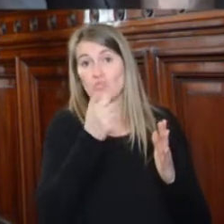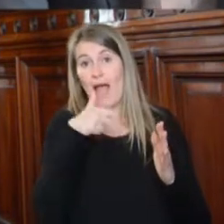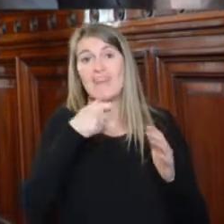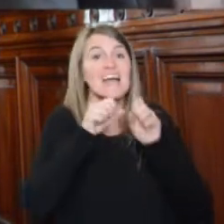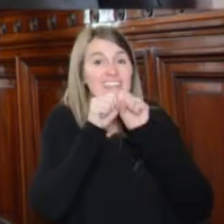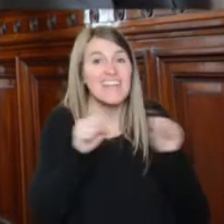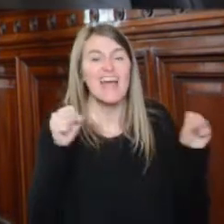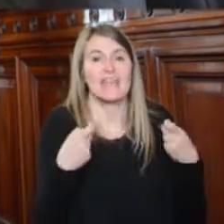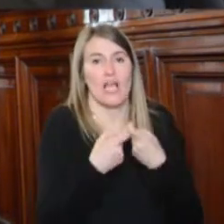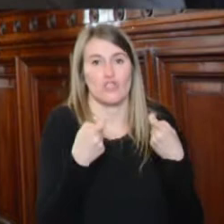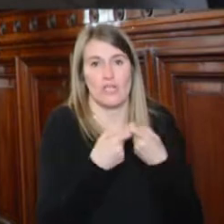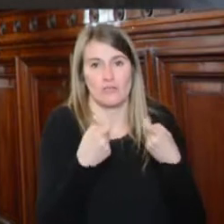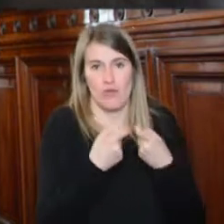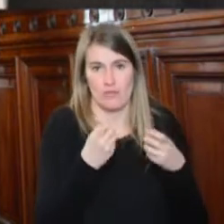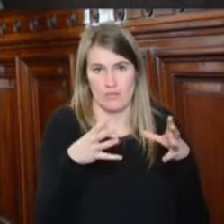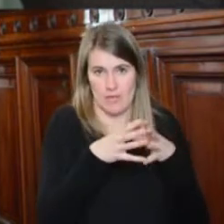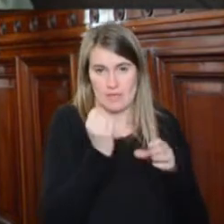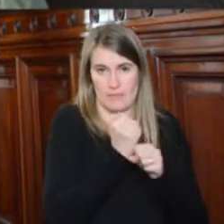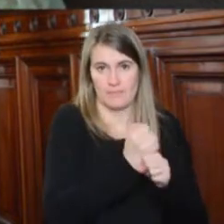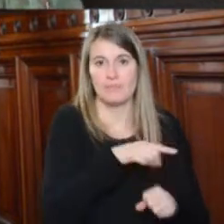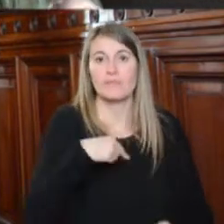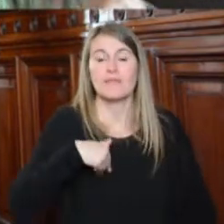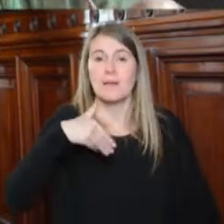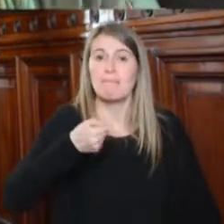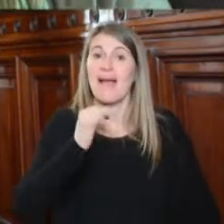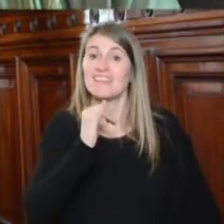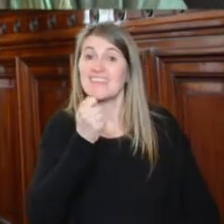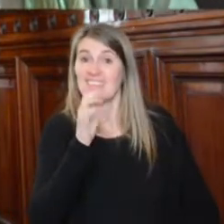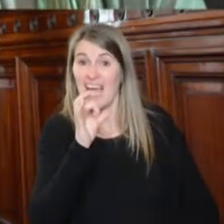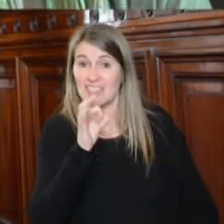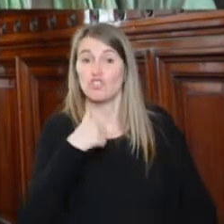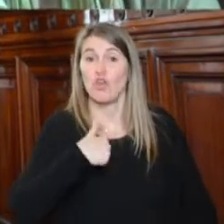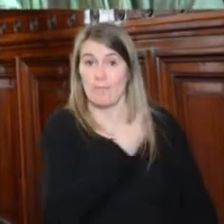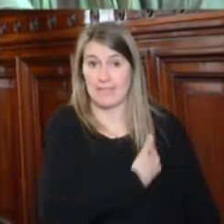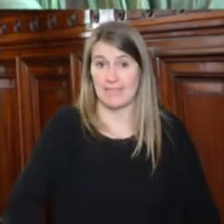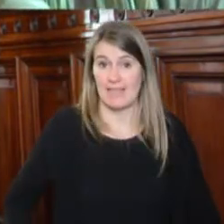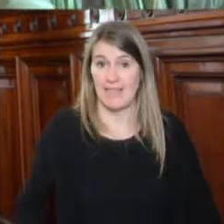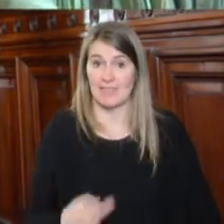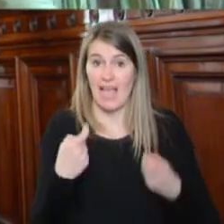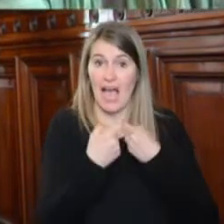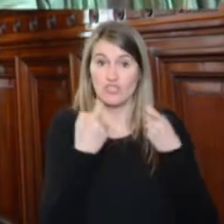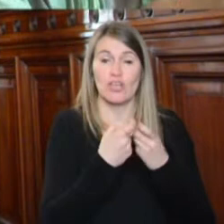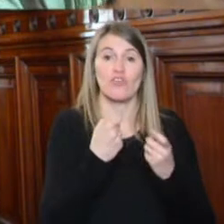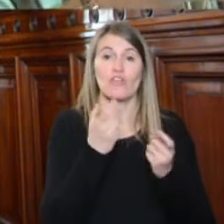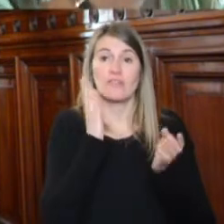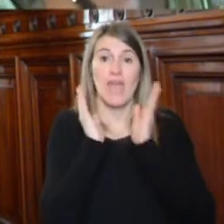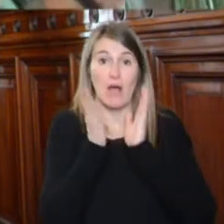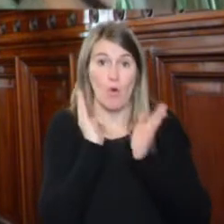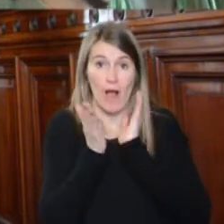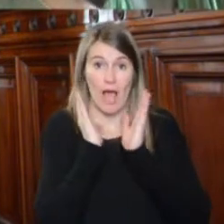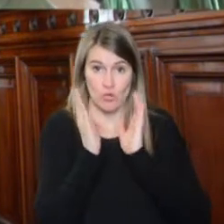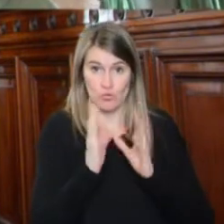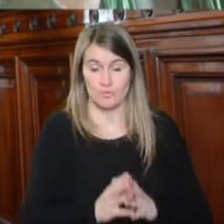asociación. Buenos días, mi nombre es Matías Cremonte, soy presidente de la Asociación de Abogados y Abogadas Laboralistas.